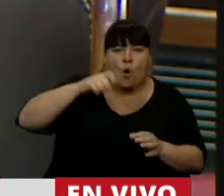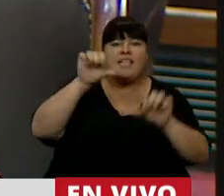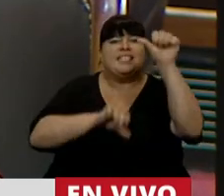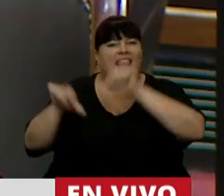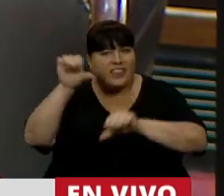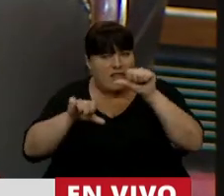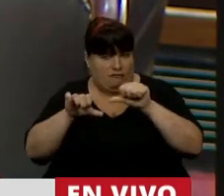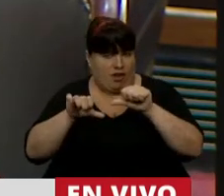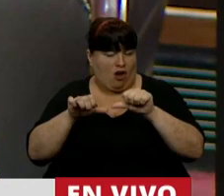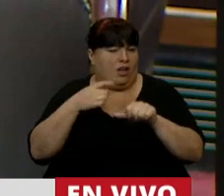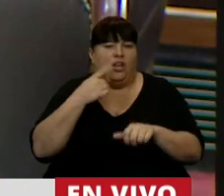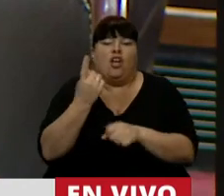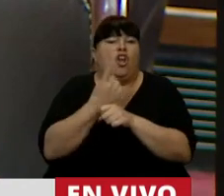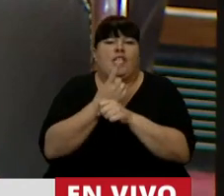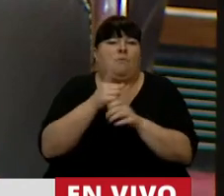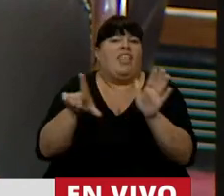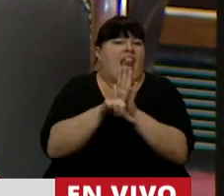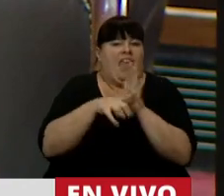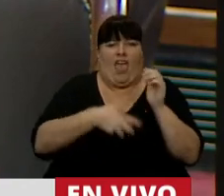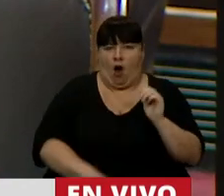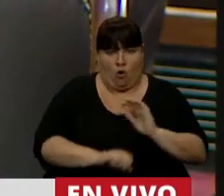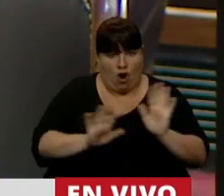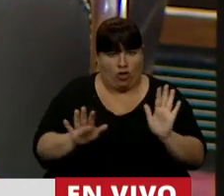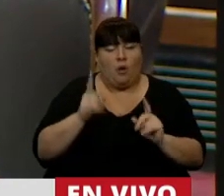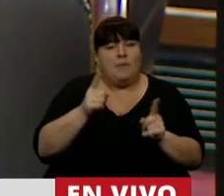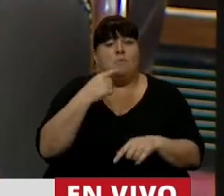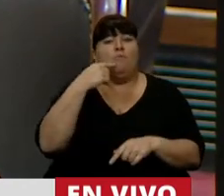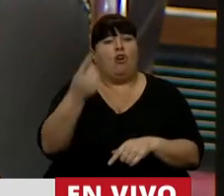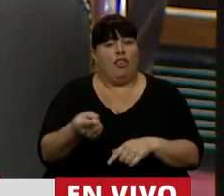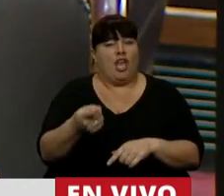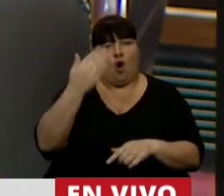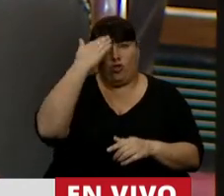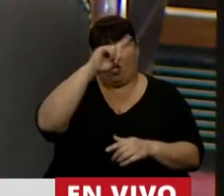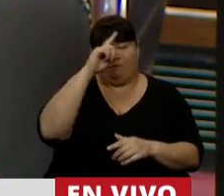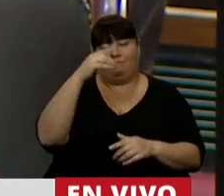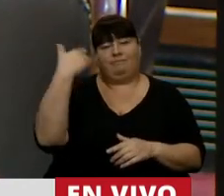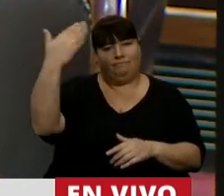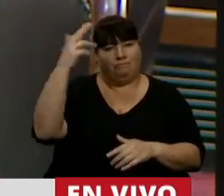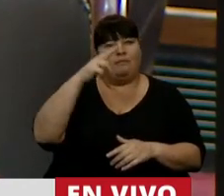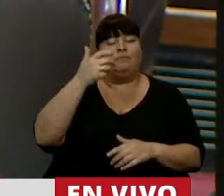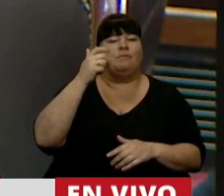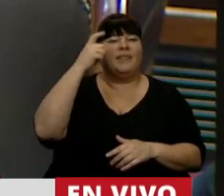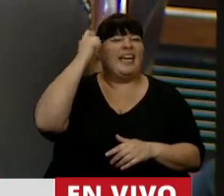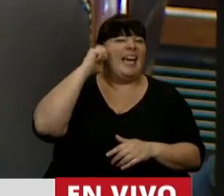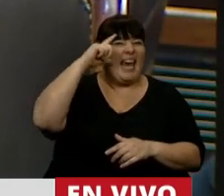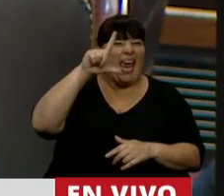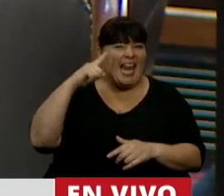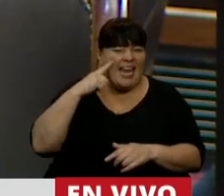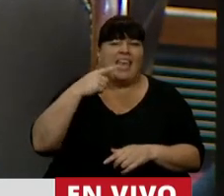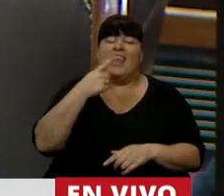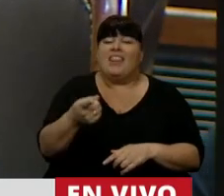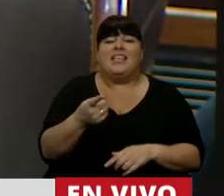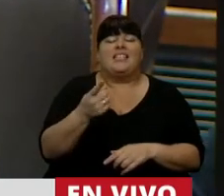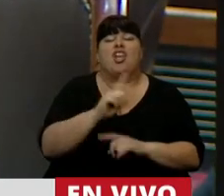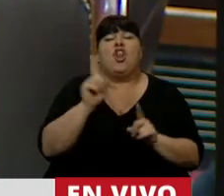científicos que impiden legalizar el aborto. Como bien destacó la constitucionalista María Angélica Geli, hay que decir